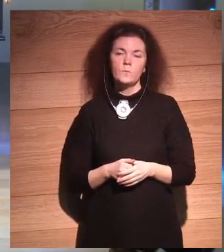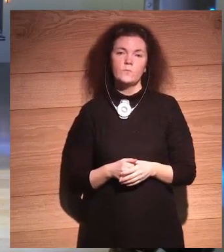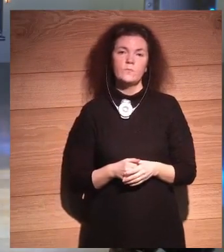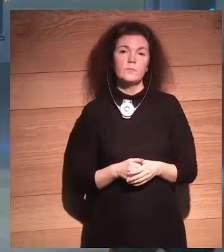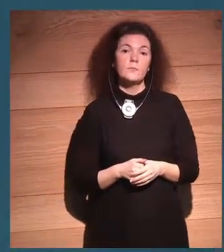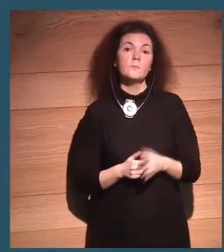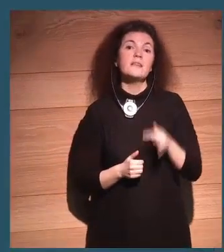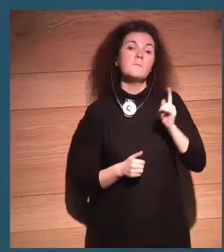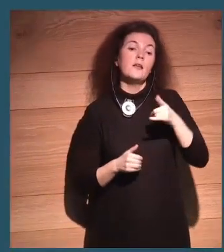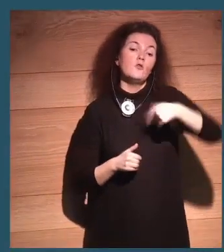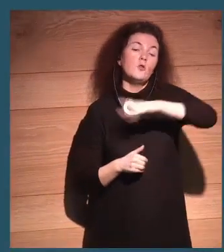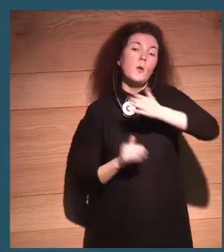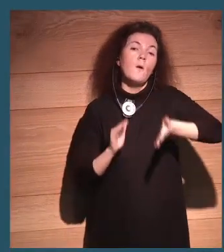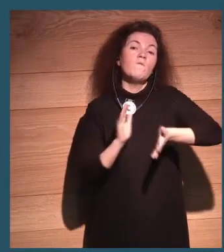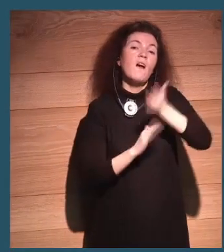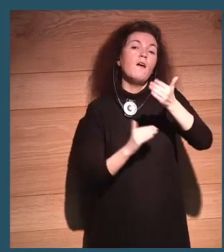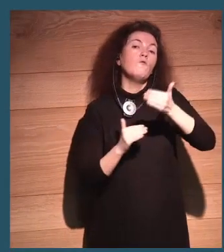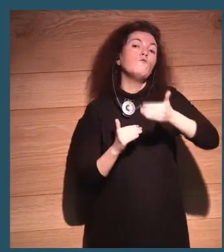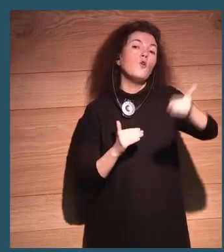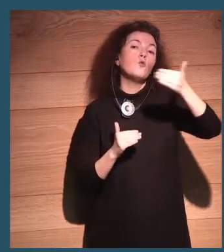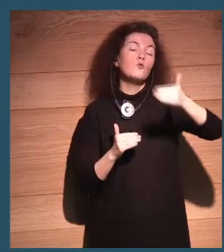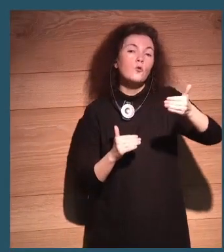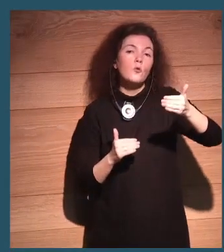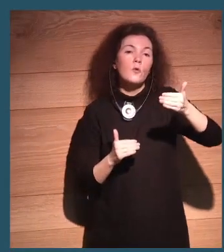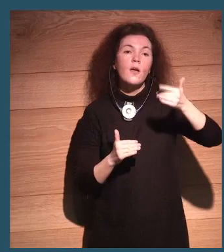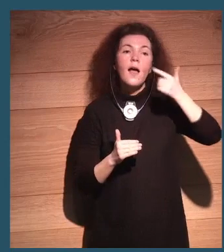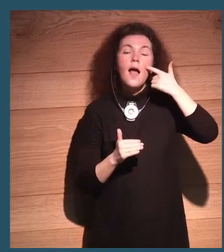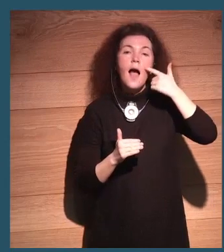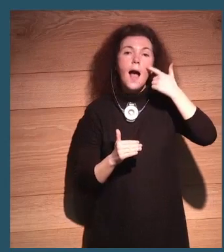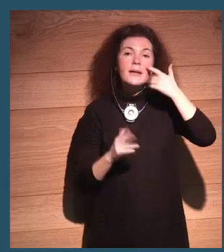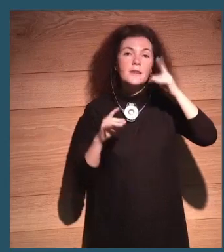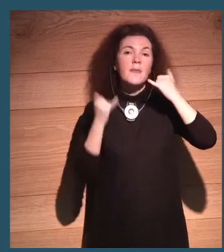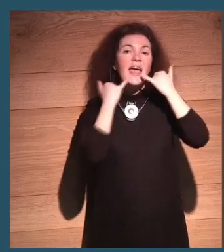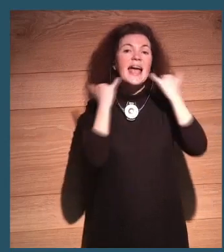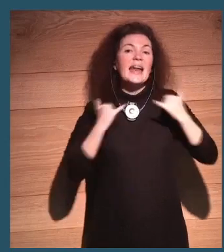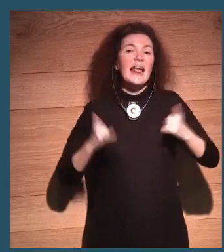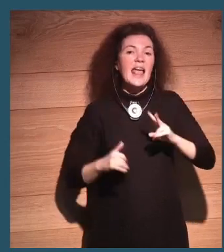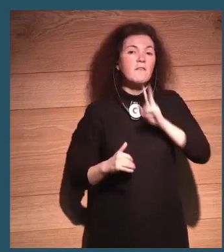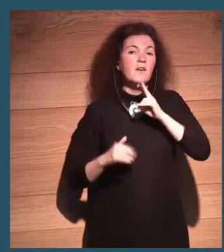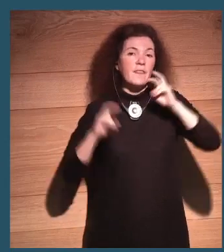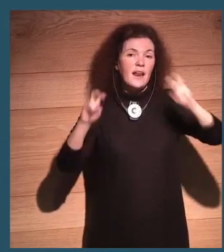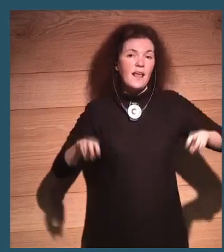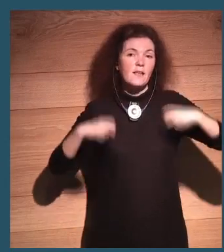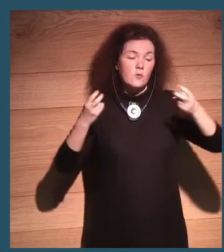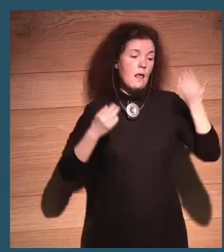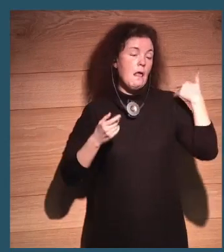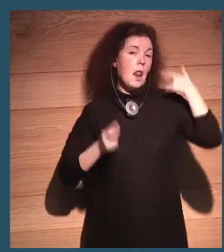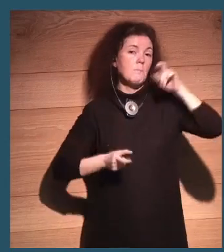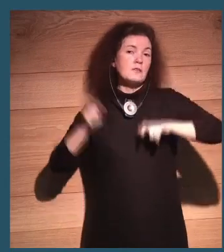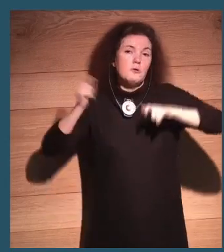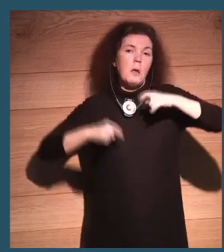Y luego vamos a ir al futuro y vamos a ver el mismo problema con la energía verde. nadie le importaba